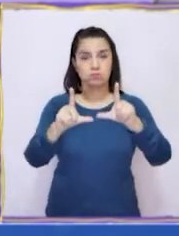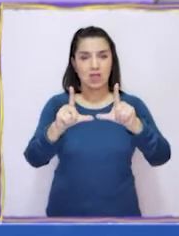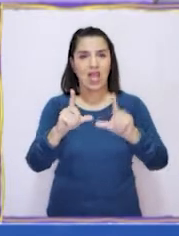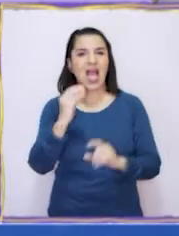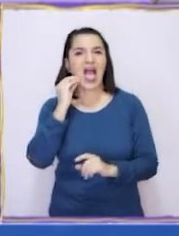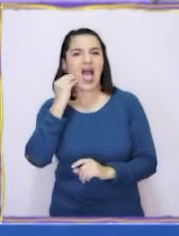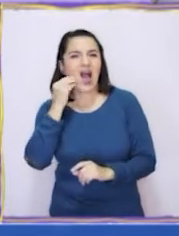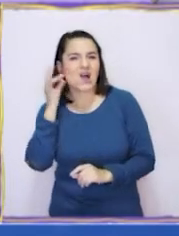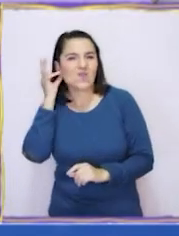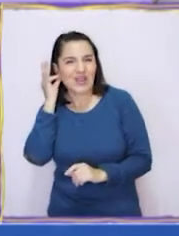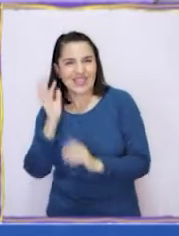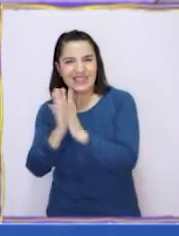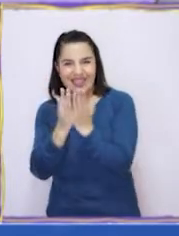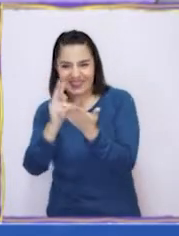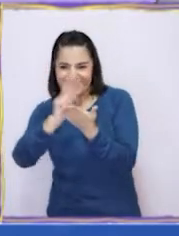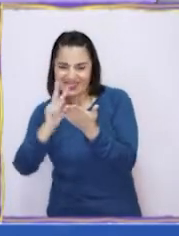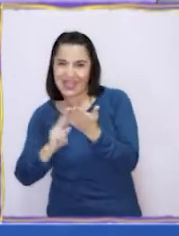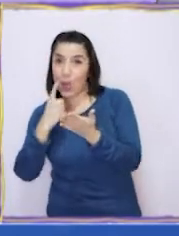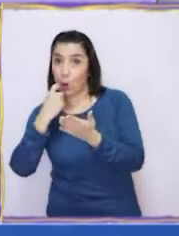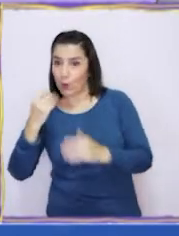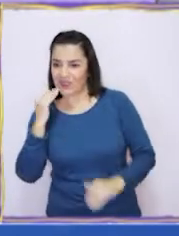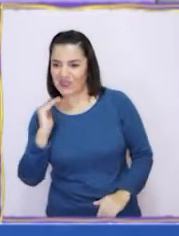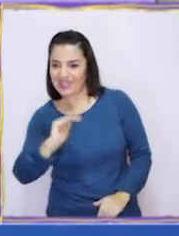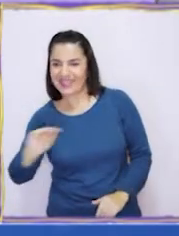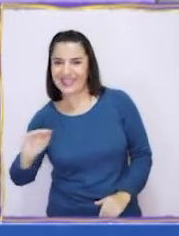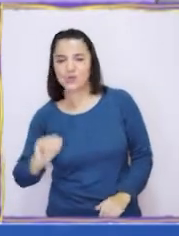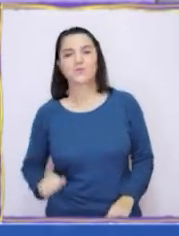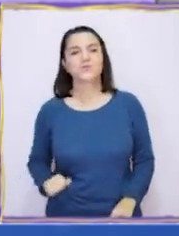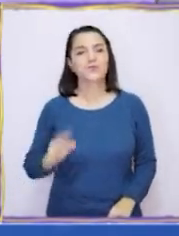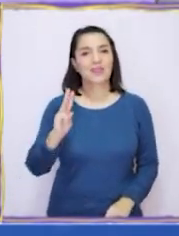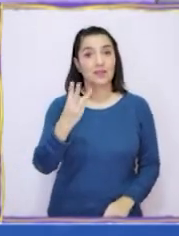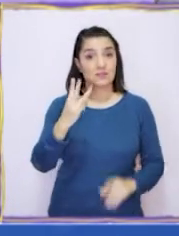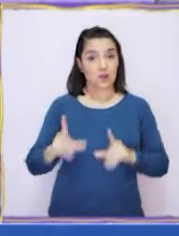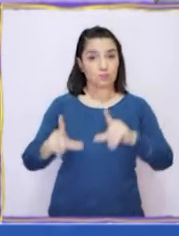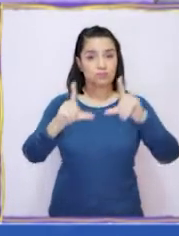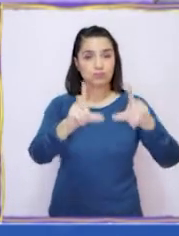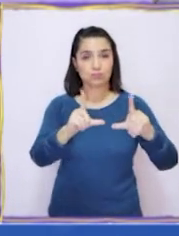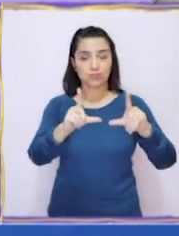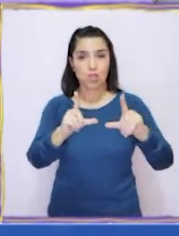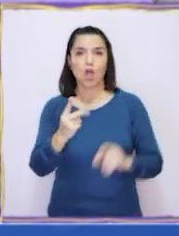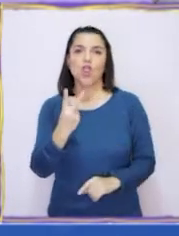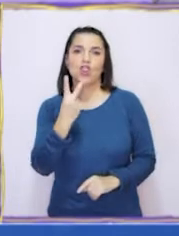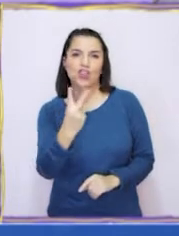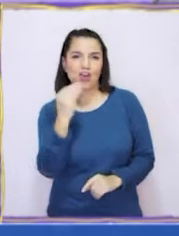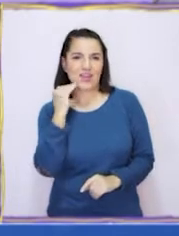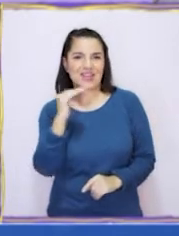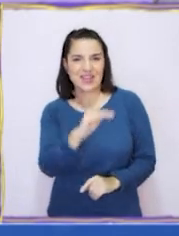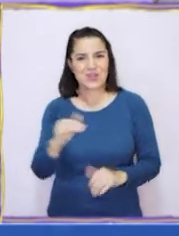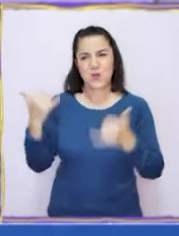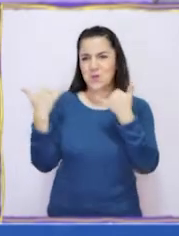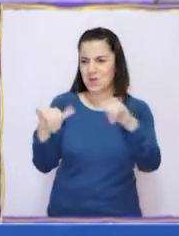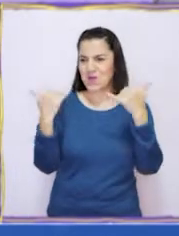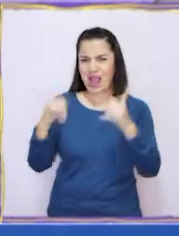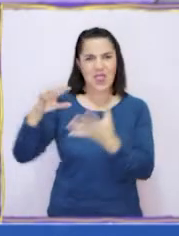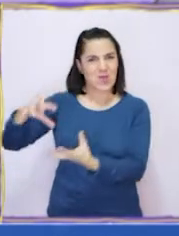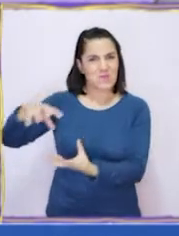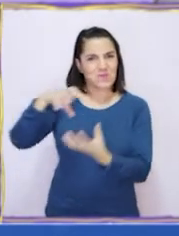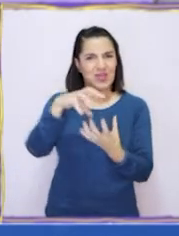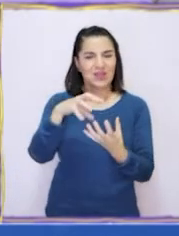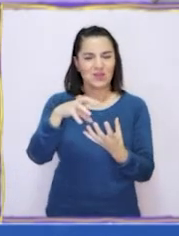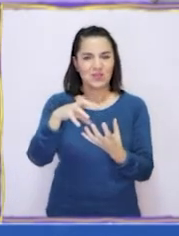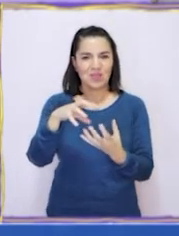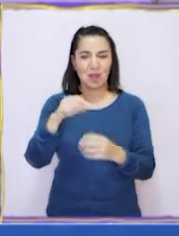Aparece una abuelita leyendo cuentos a unos niños. ¿Y la tercera? ¡Oh! ¡Dos niños jugando a la